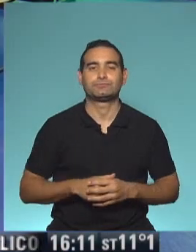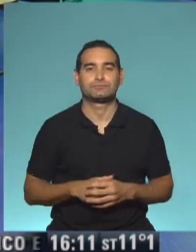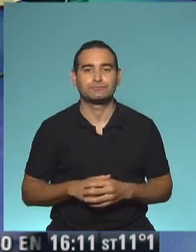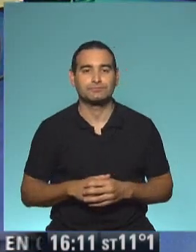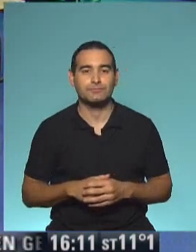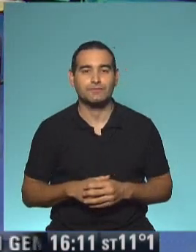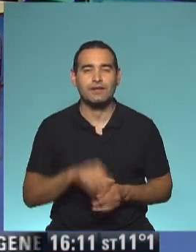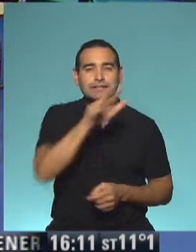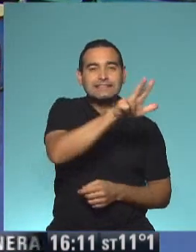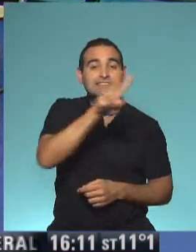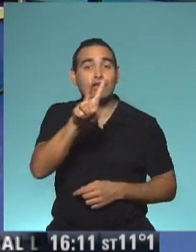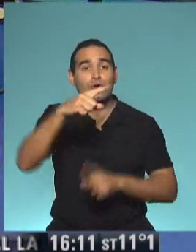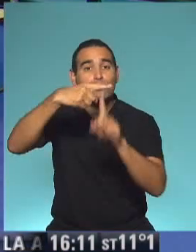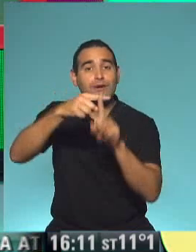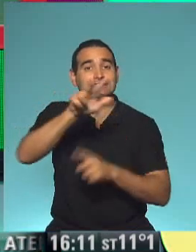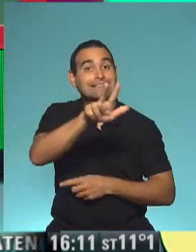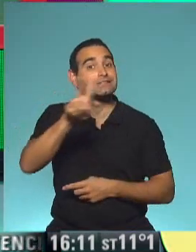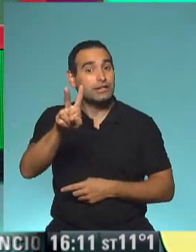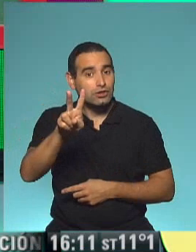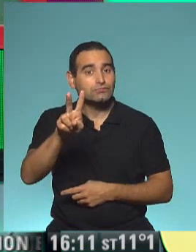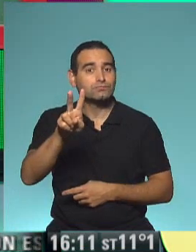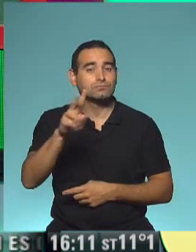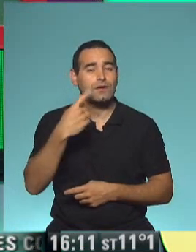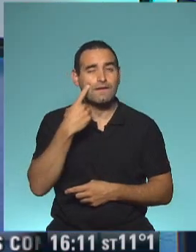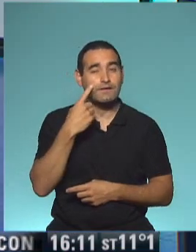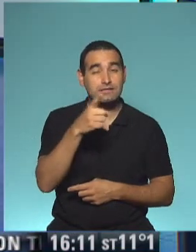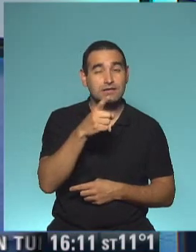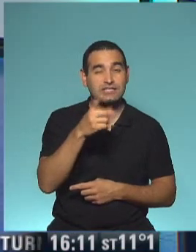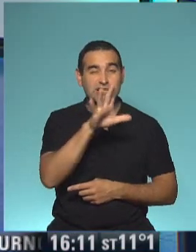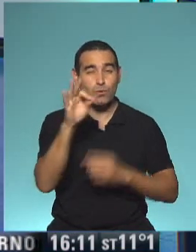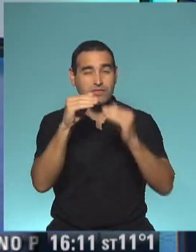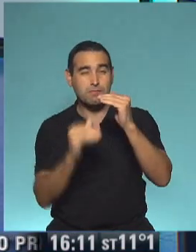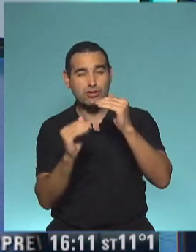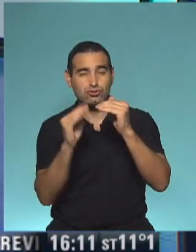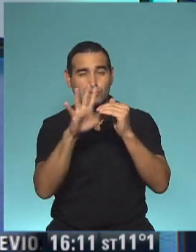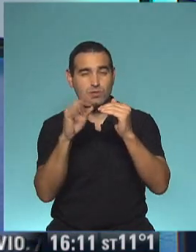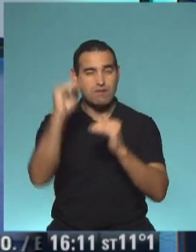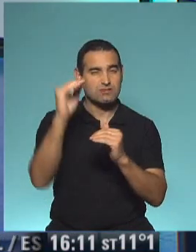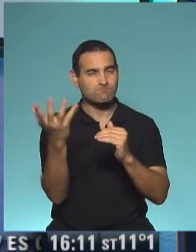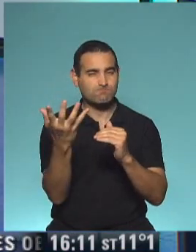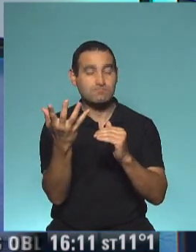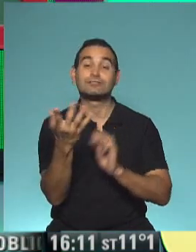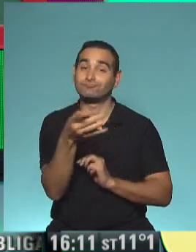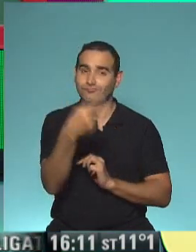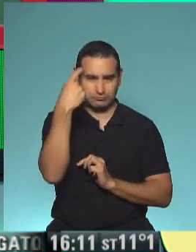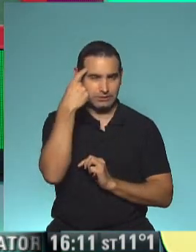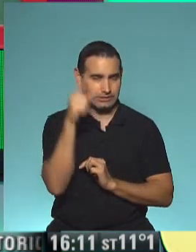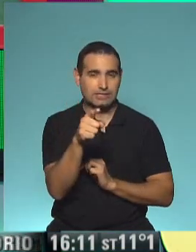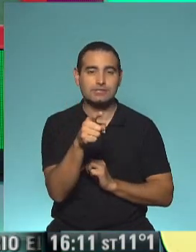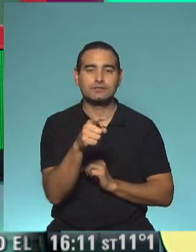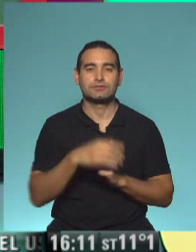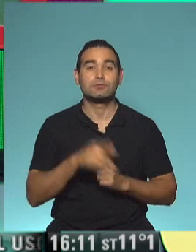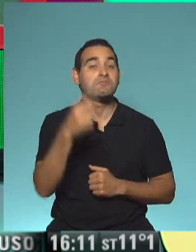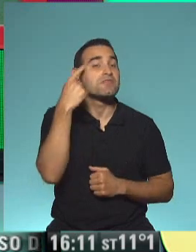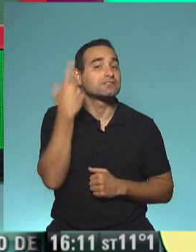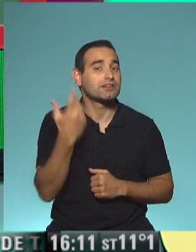Tengo 32 más 32. Más 32. Y yo tengo que decir si me va a dar menos que 50 o más que 50. Pensemos eso primero, ¿no? ¿Qué